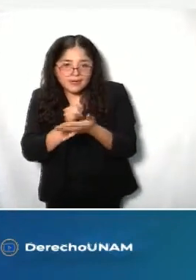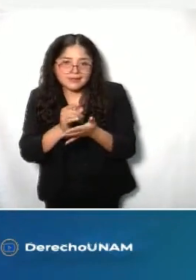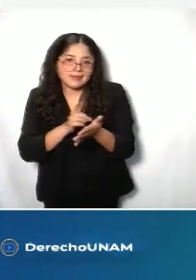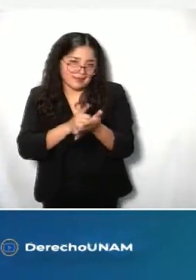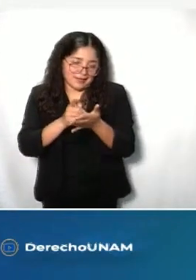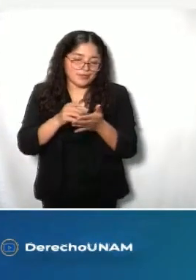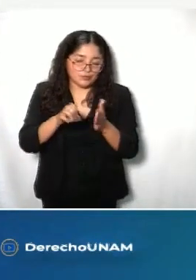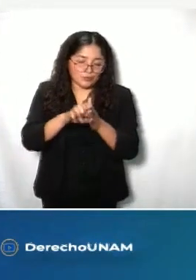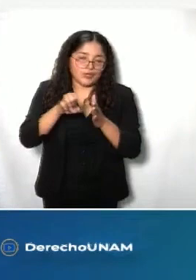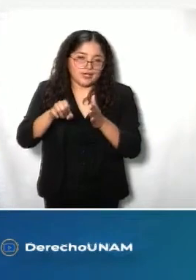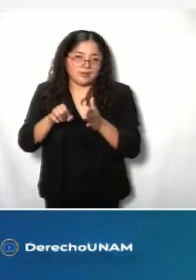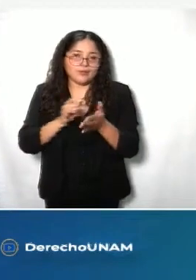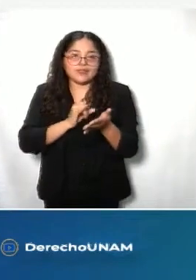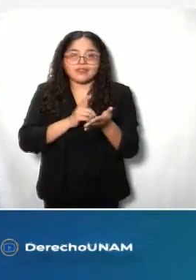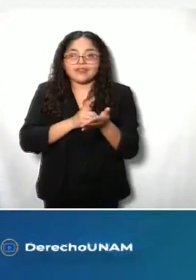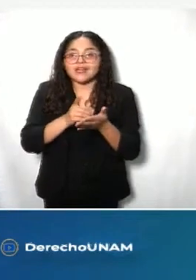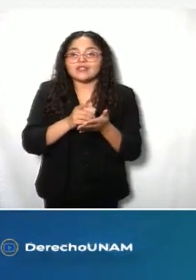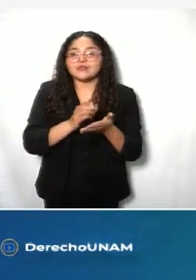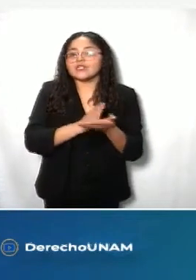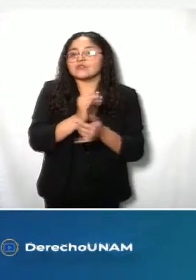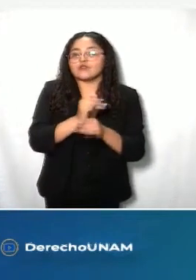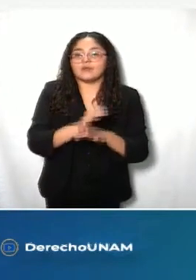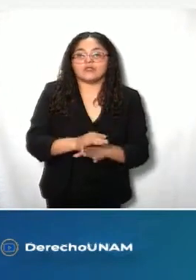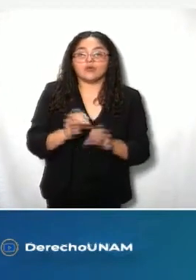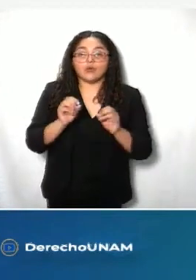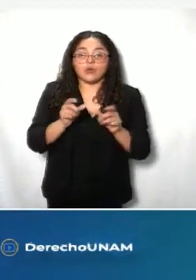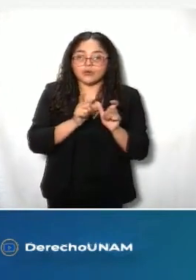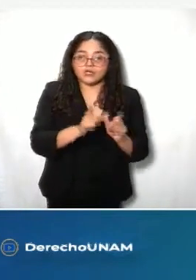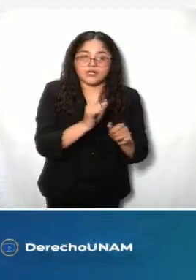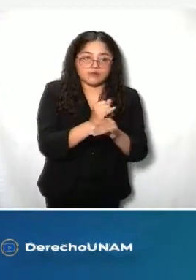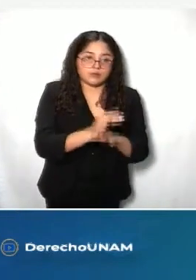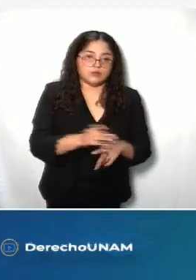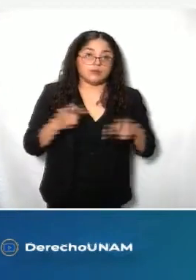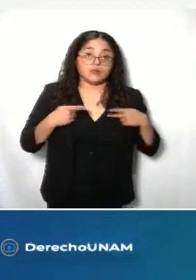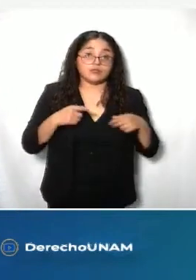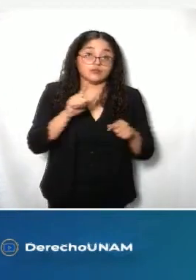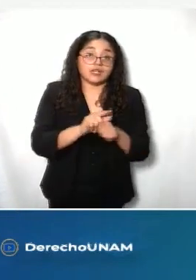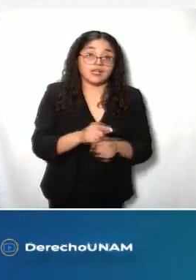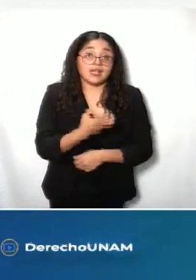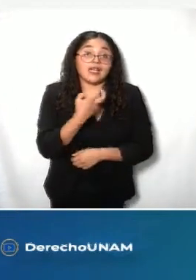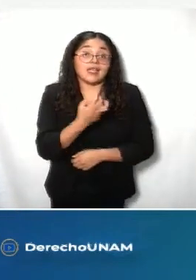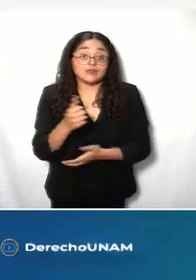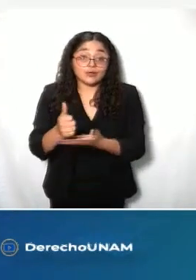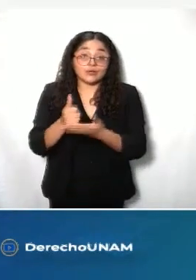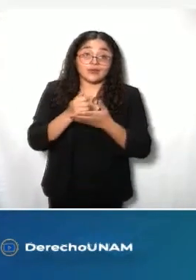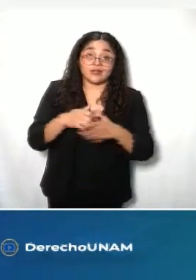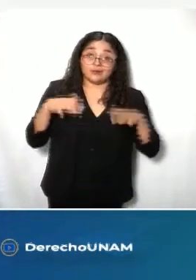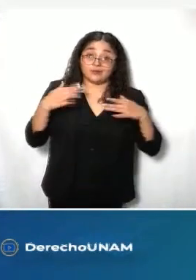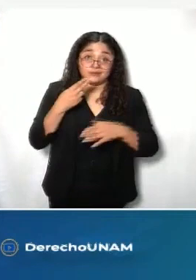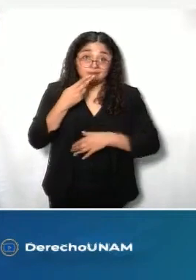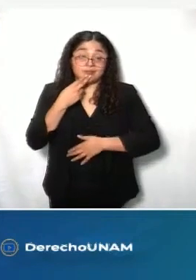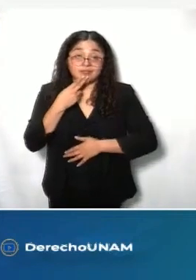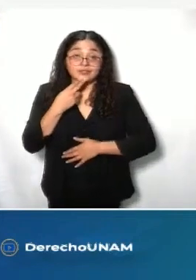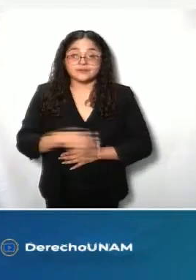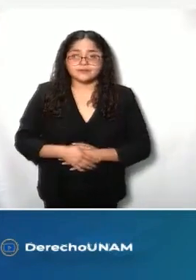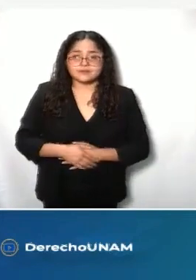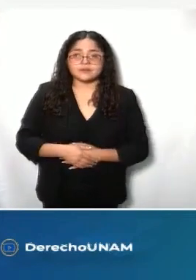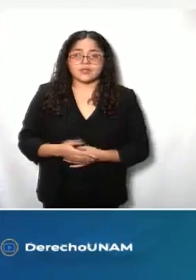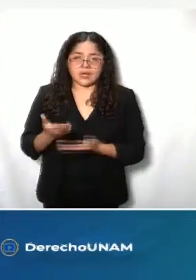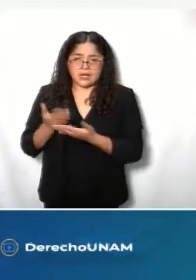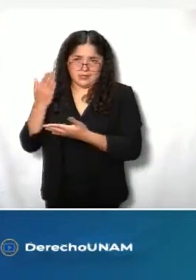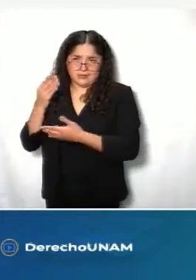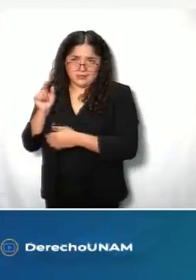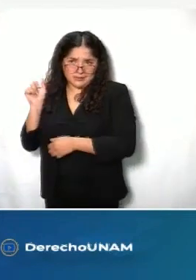que es el acceso a la información y la protección de datos personales, pues nos ayuda mucho. Ahora que estaba recordando el señor